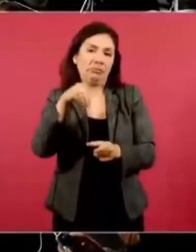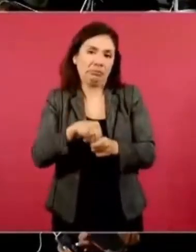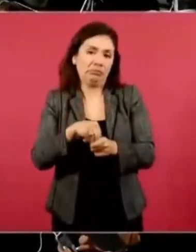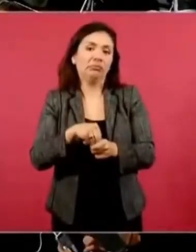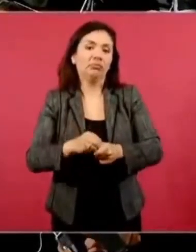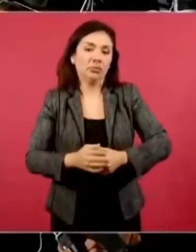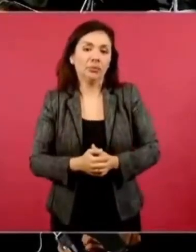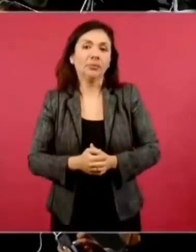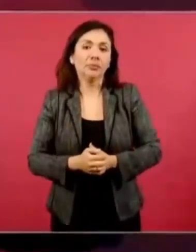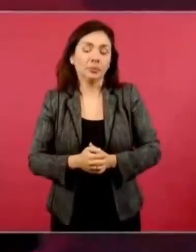Pues hay información. ¿Por puede eso. se No.